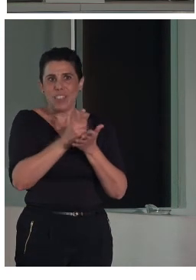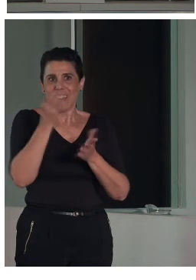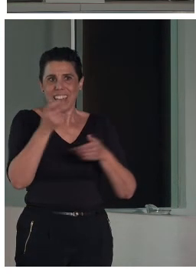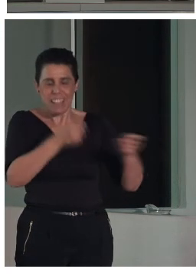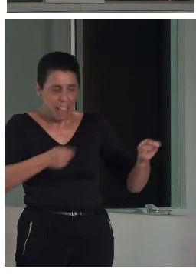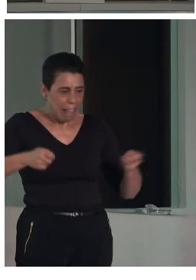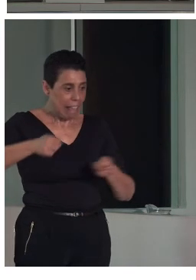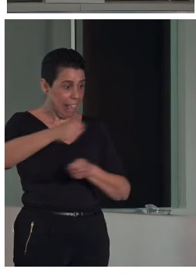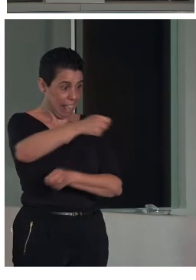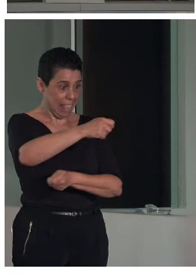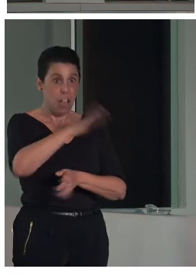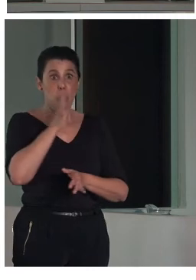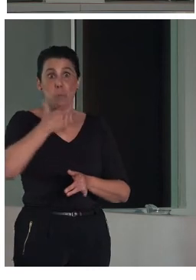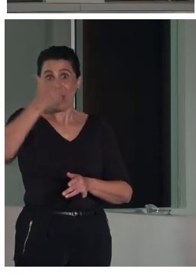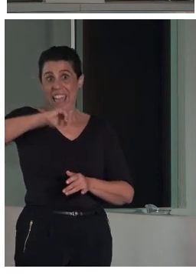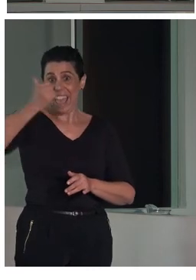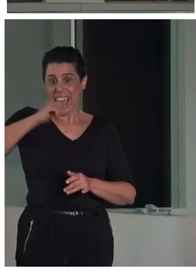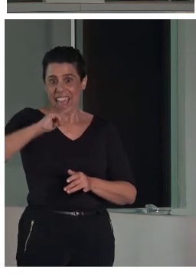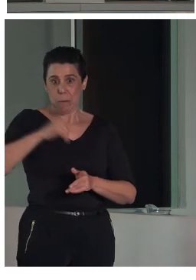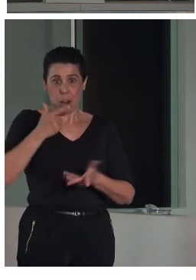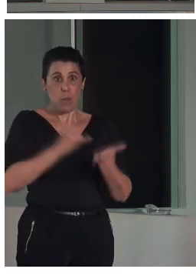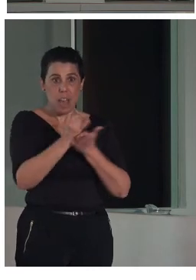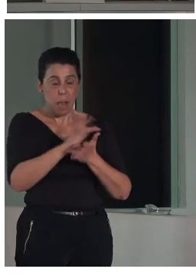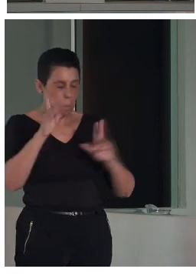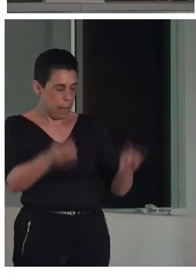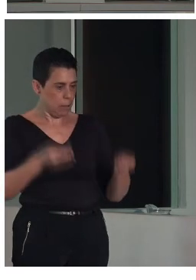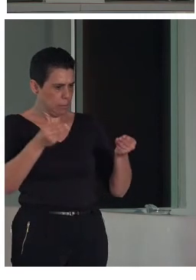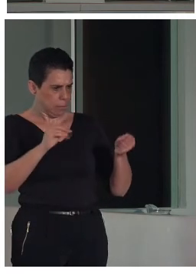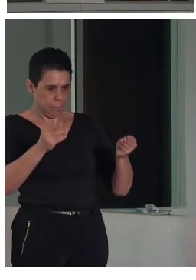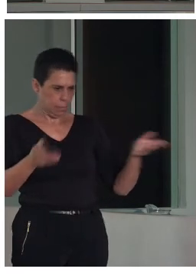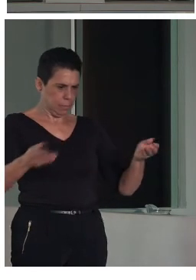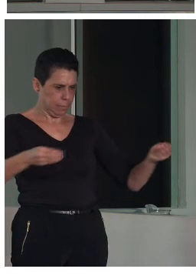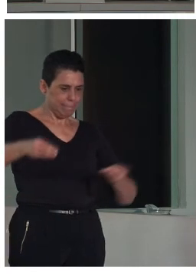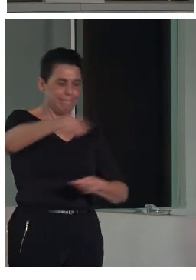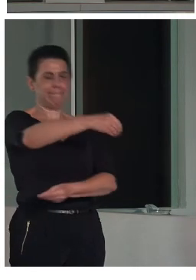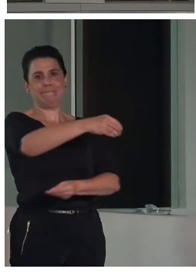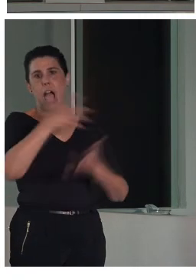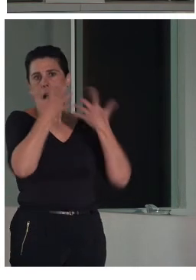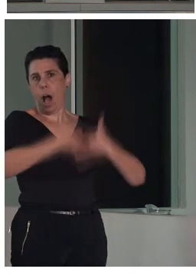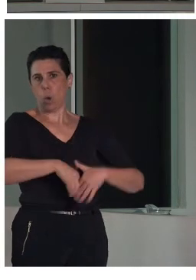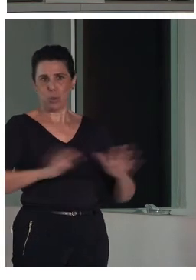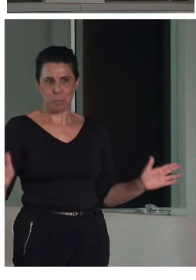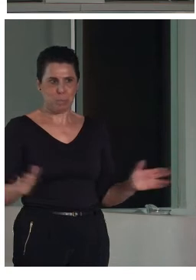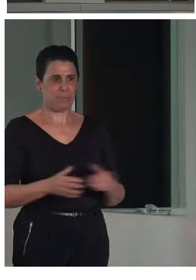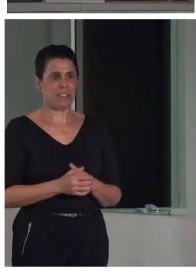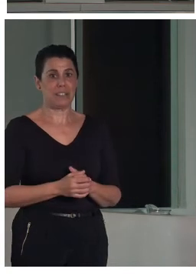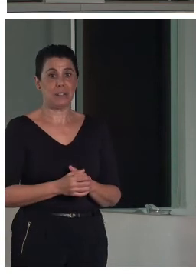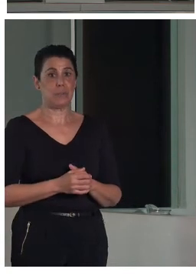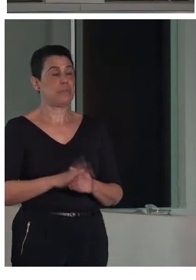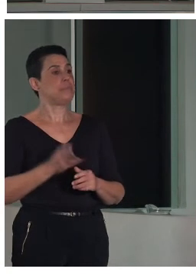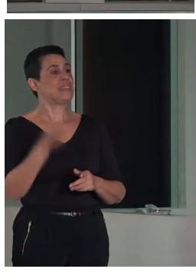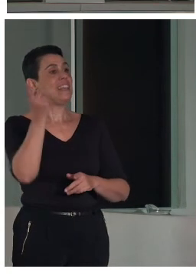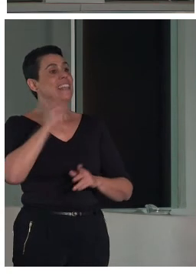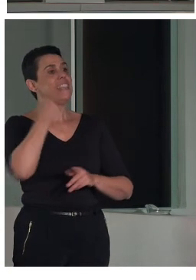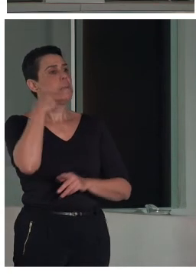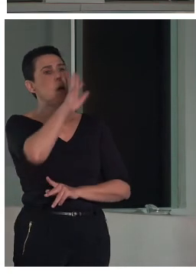automáticamente a los evaluadores hacían así para situarlo este es el caso del Museo Nacional de